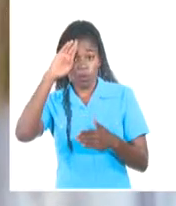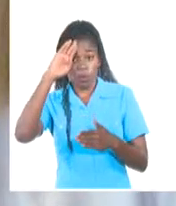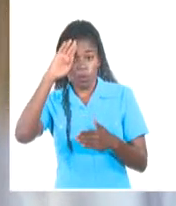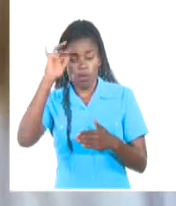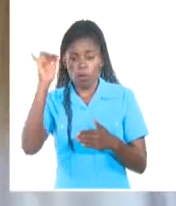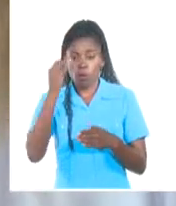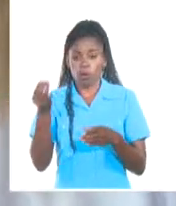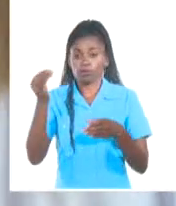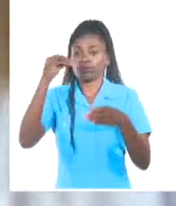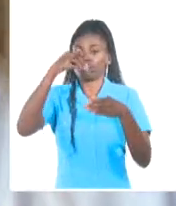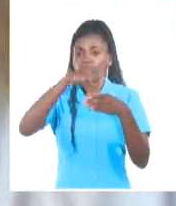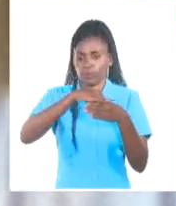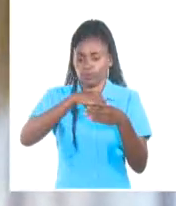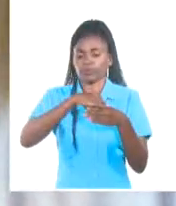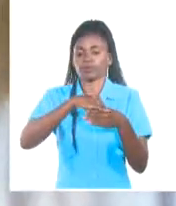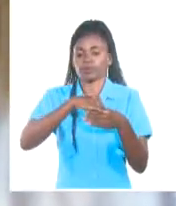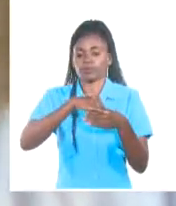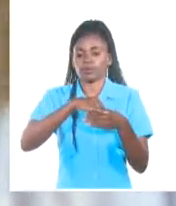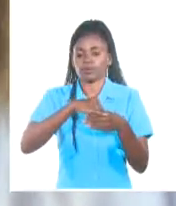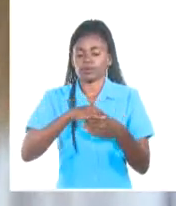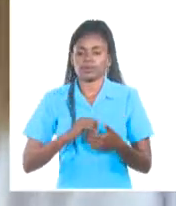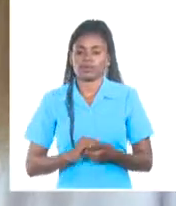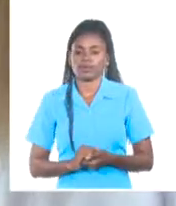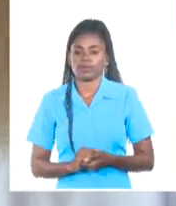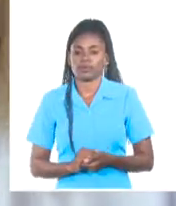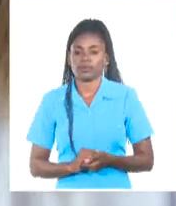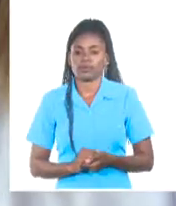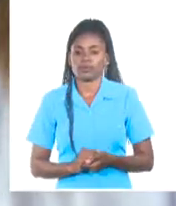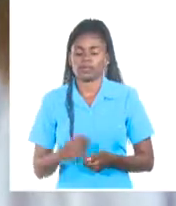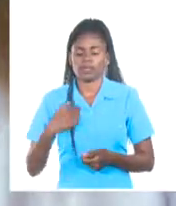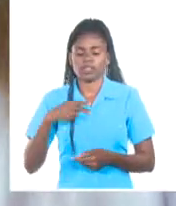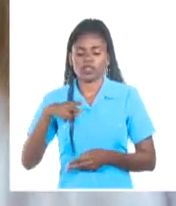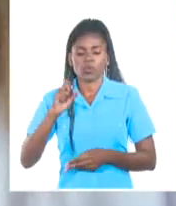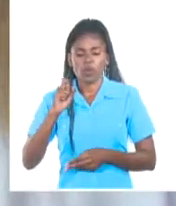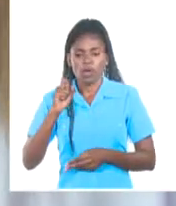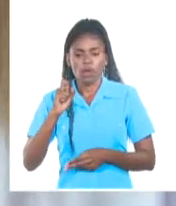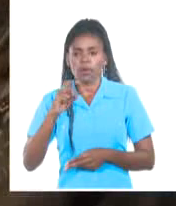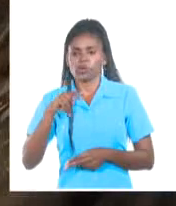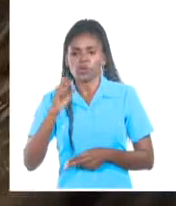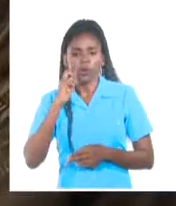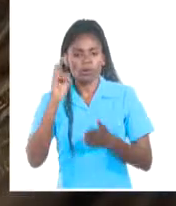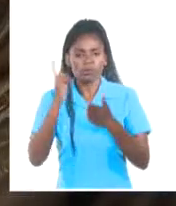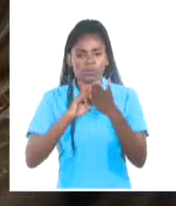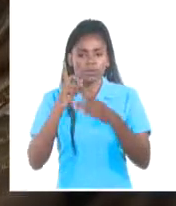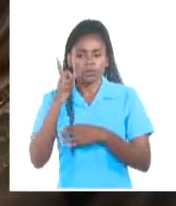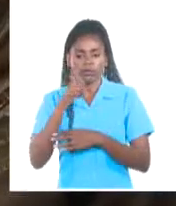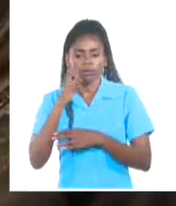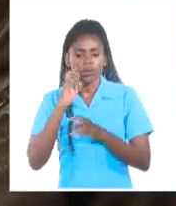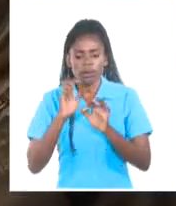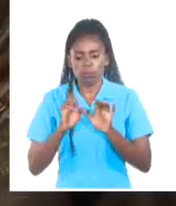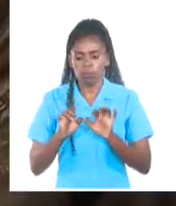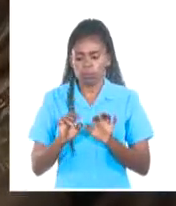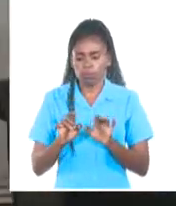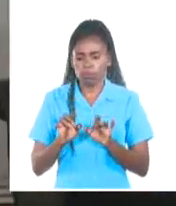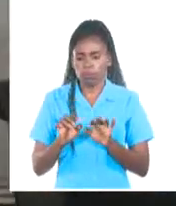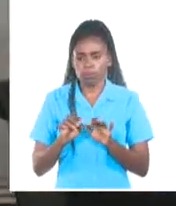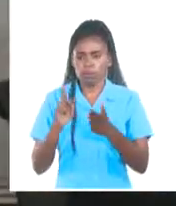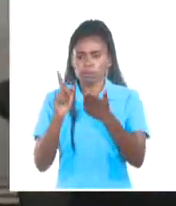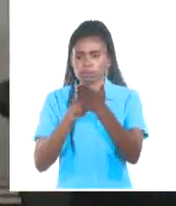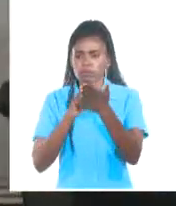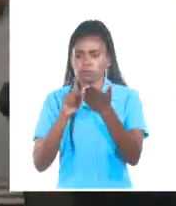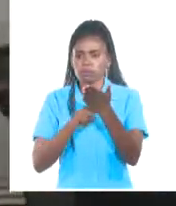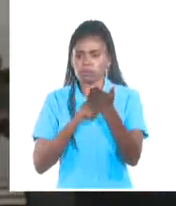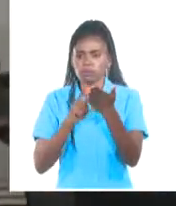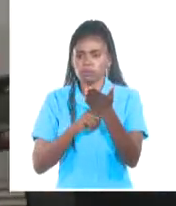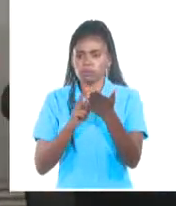están también insertándose en este camino hacia la nueva literatura, hacia una edición digital. Espacio que se inserta en el séptimo